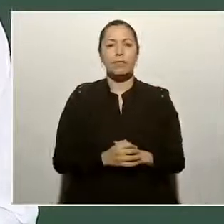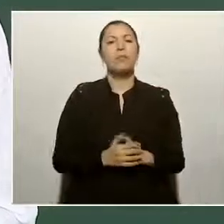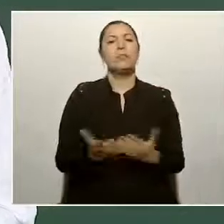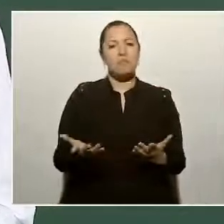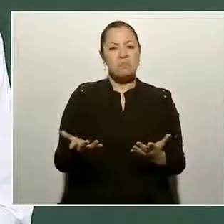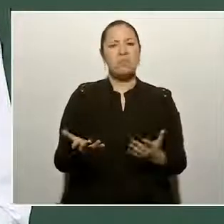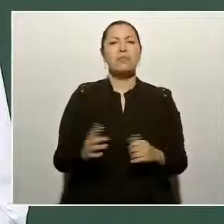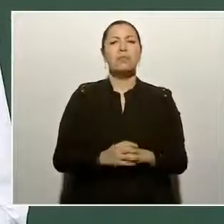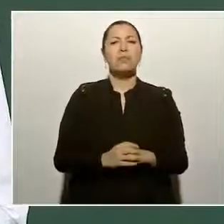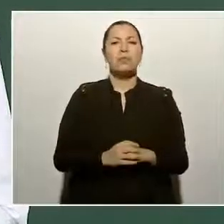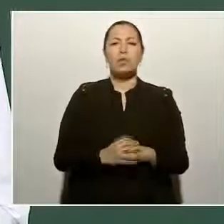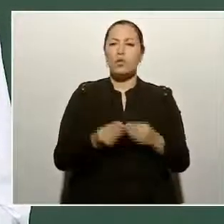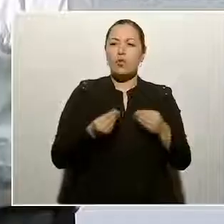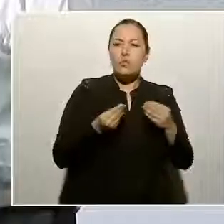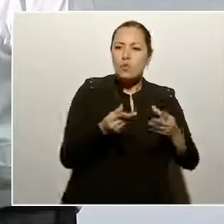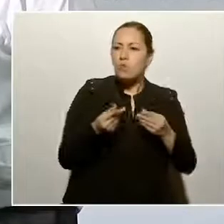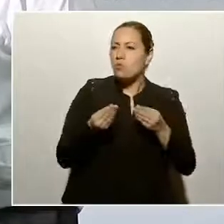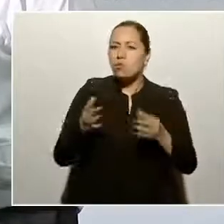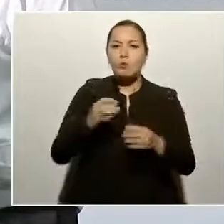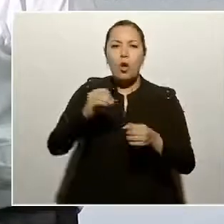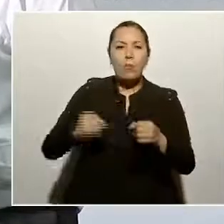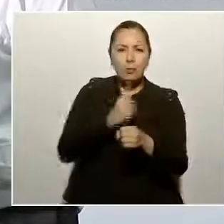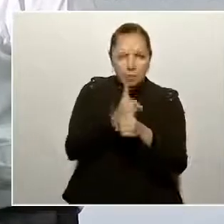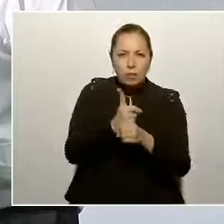oportunidades a los jóvenes.